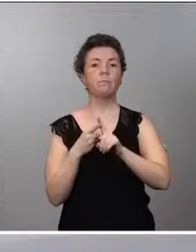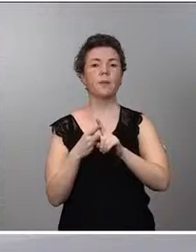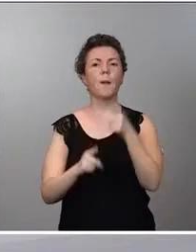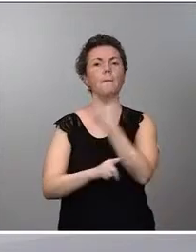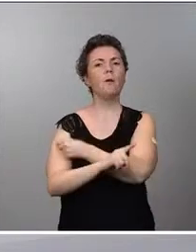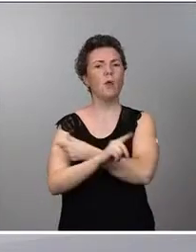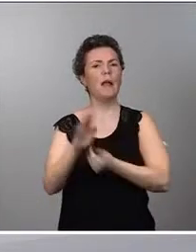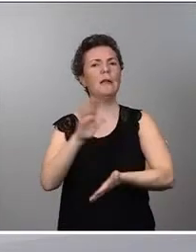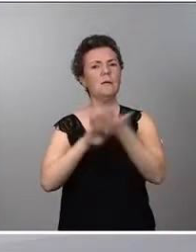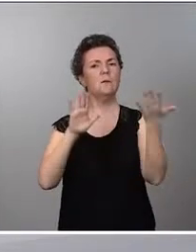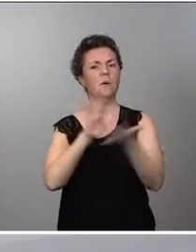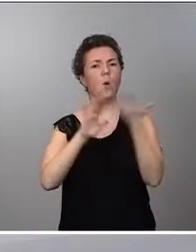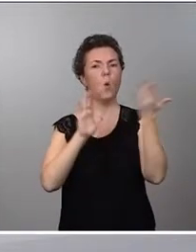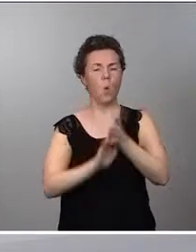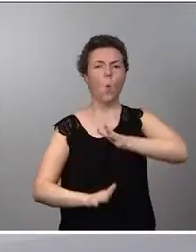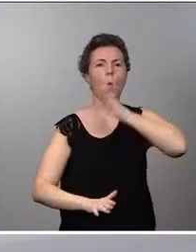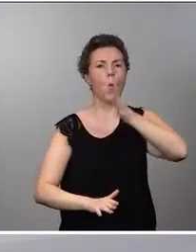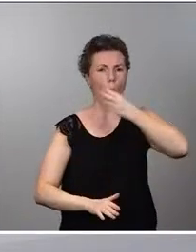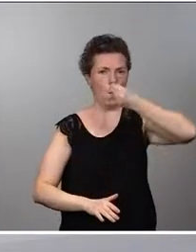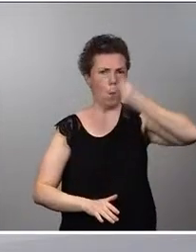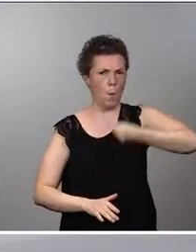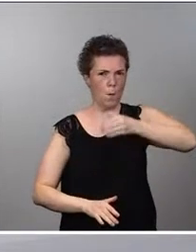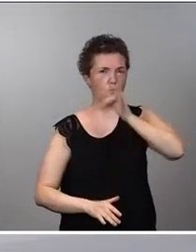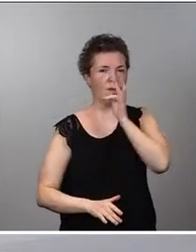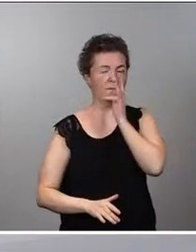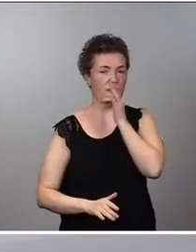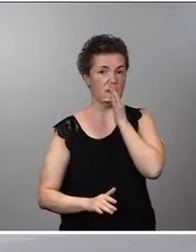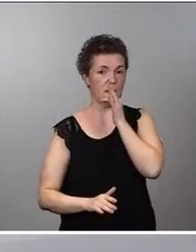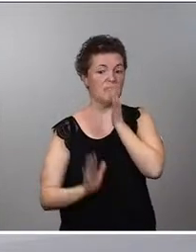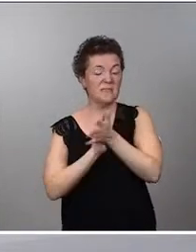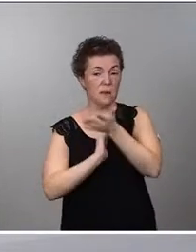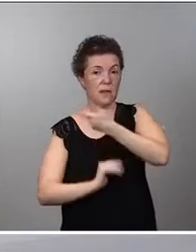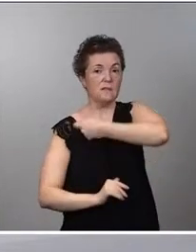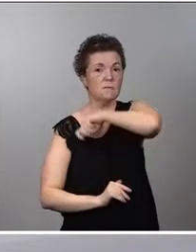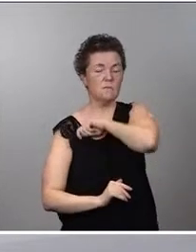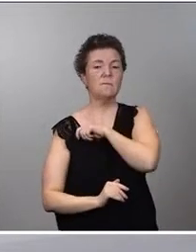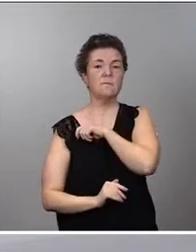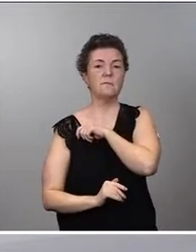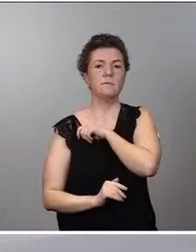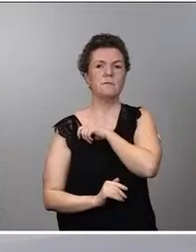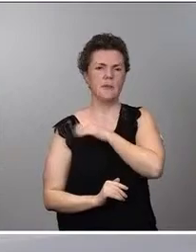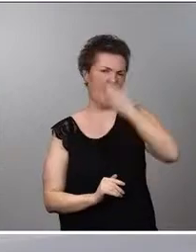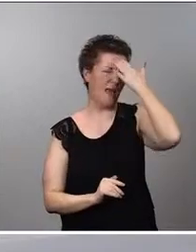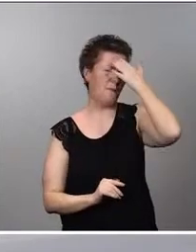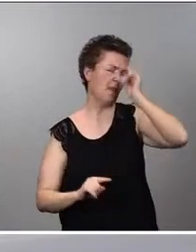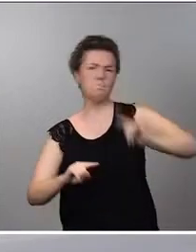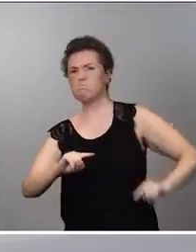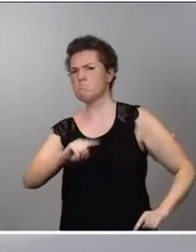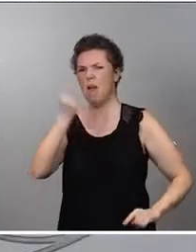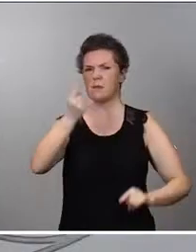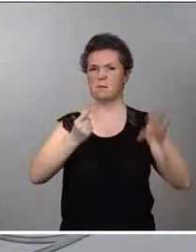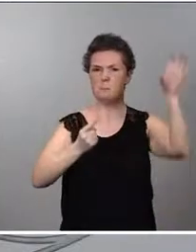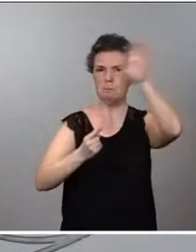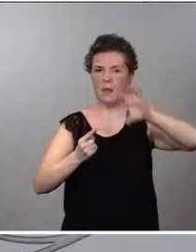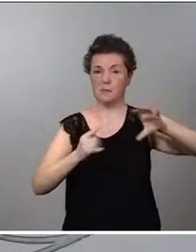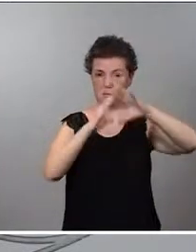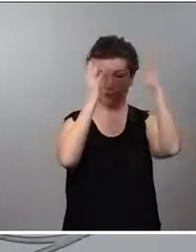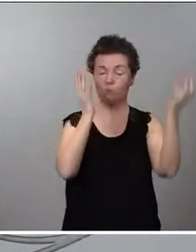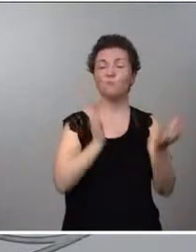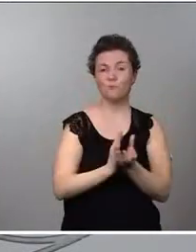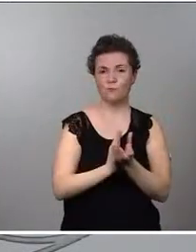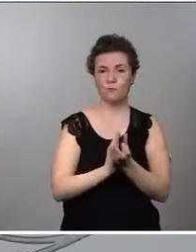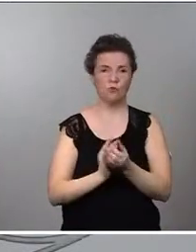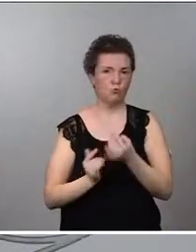sigue siendo tremendamente alto. Eso nos sitúa que España está a la cabeza de los países del mundo. Y lo digo